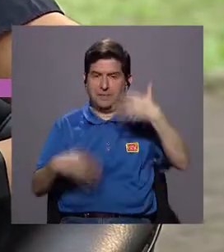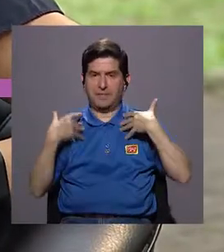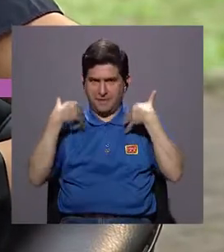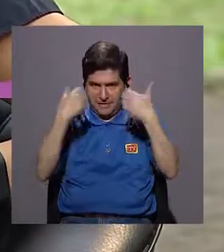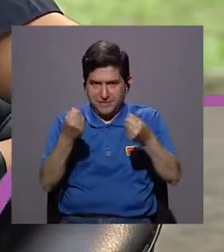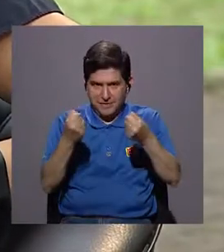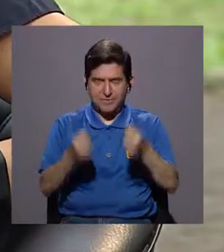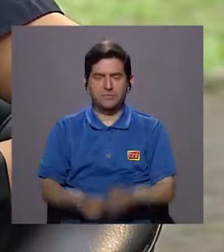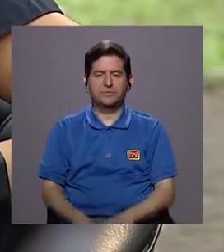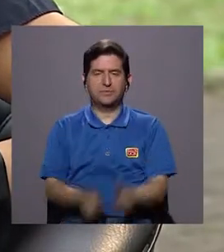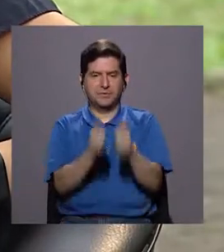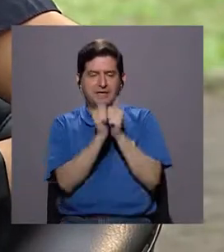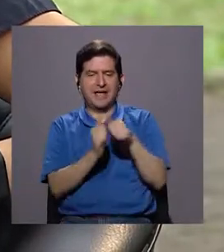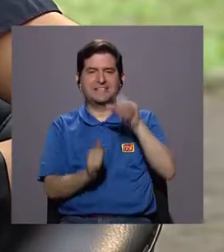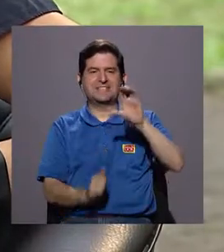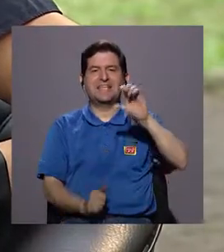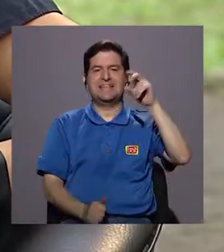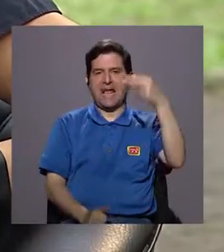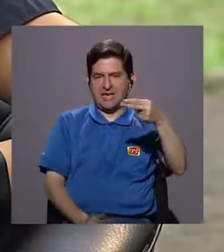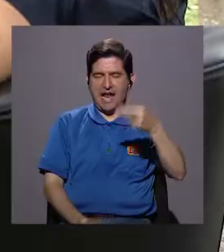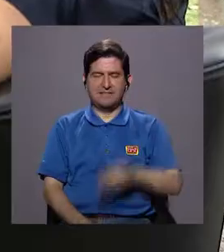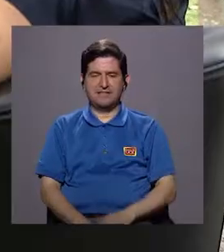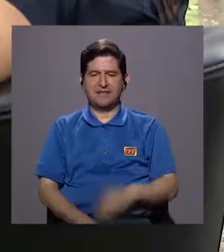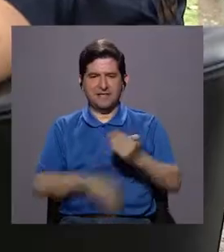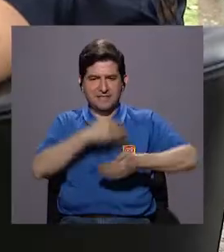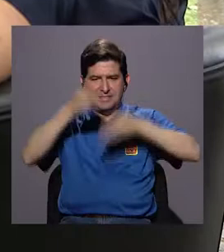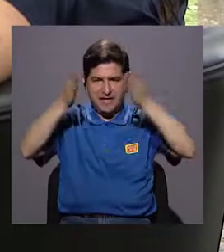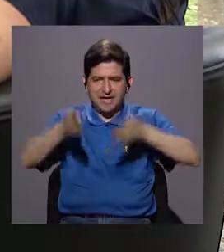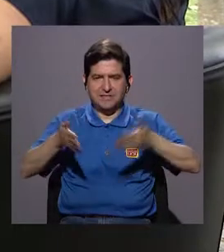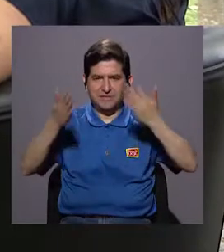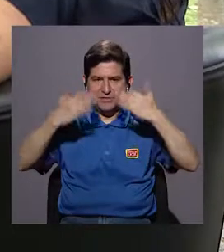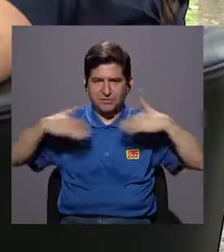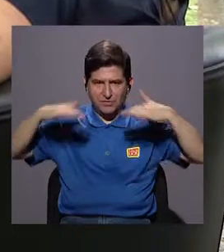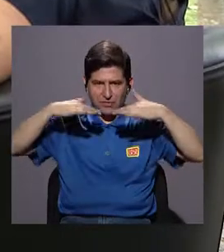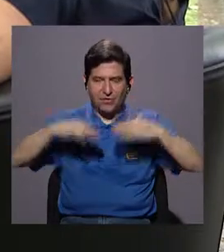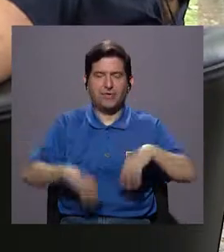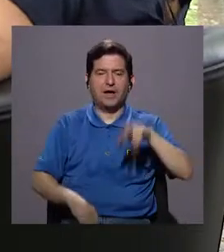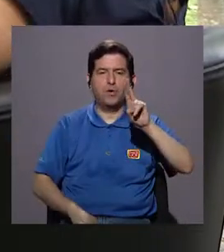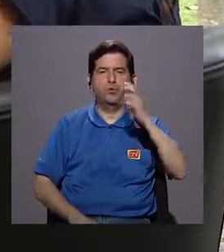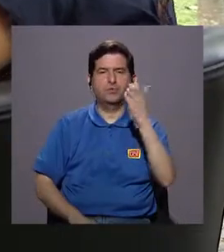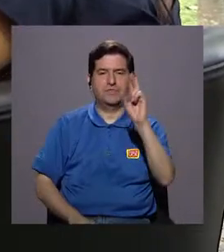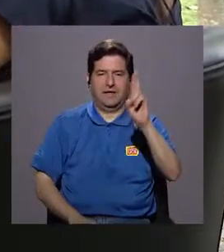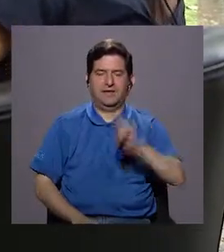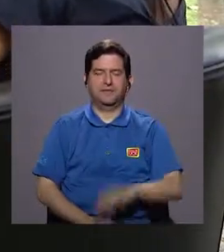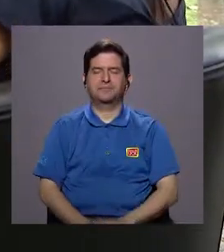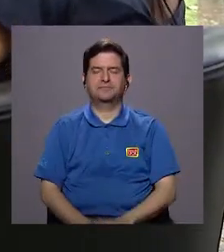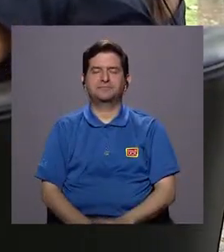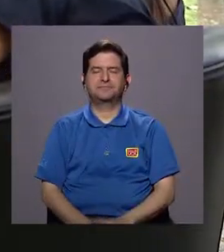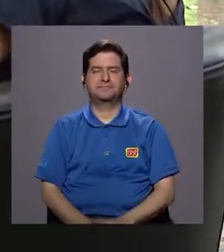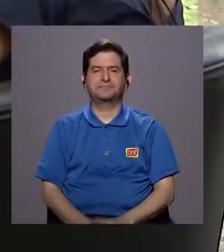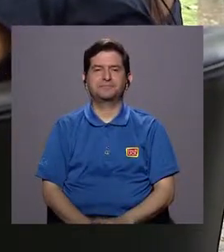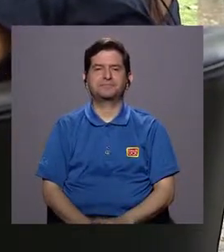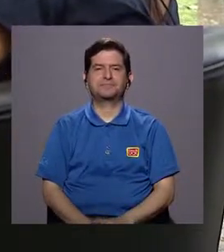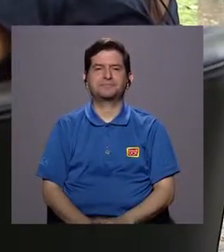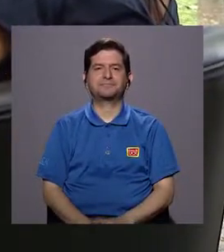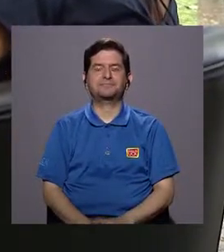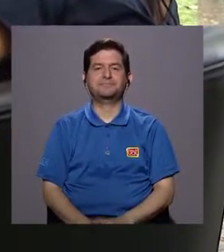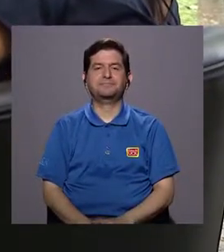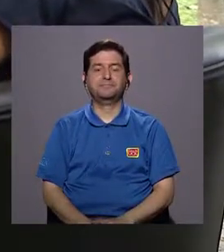Para ello nos acompaña Cintia Hernández. Ella es gestora ambiental de la Universidad de Costa Rica. Cintia,